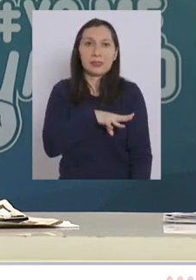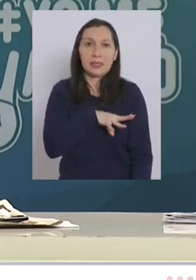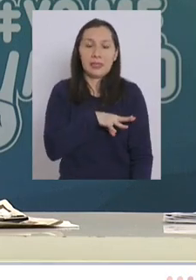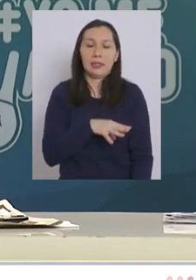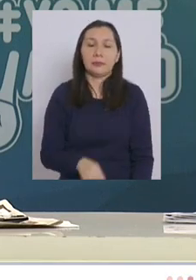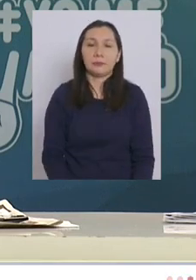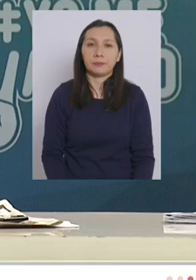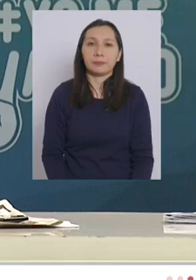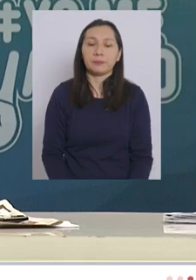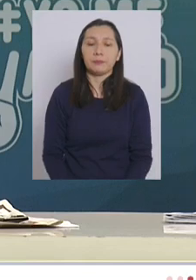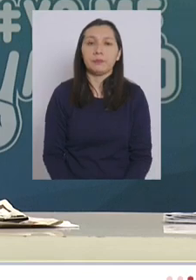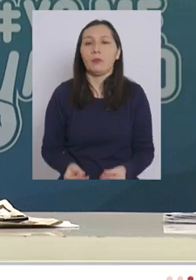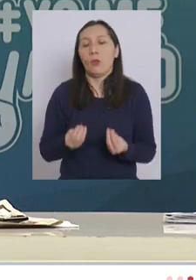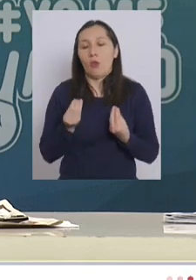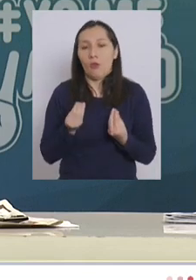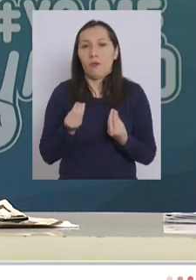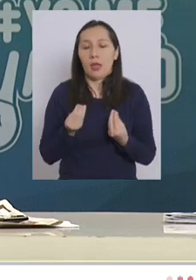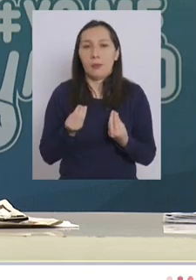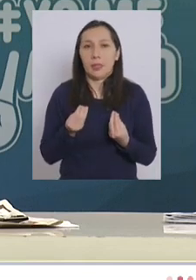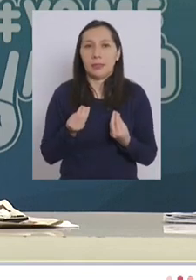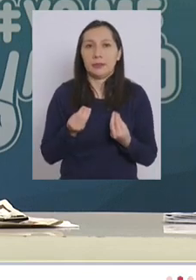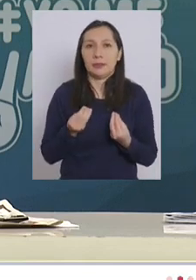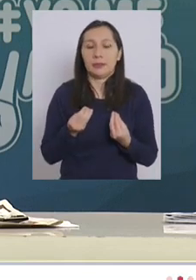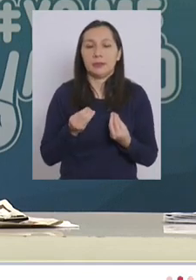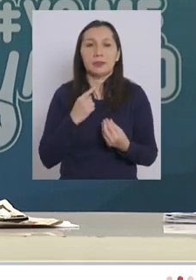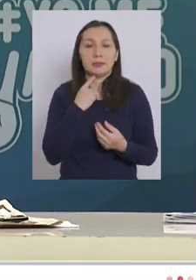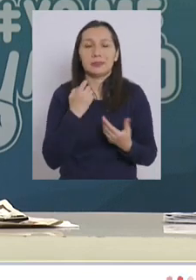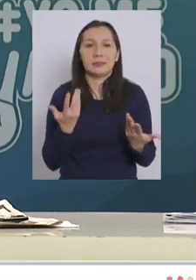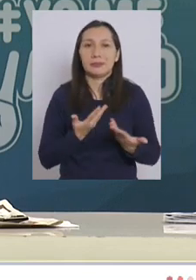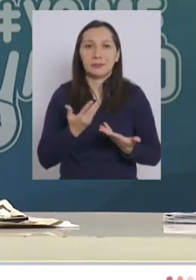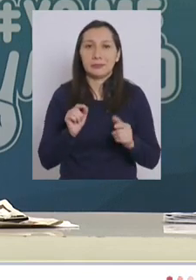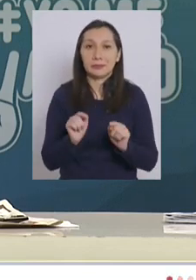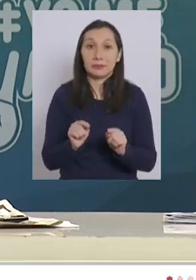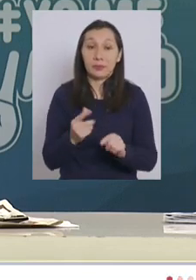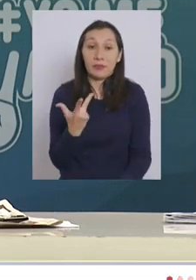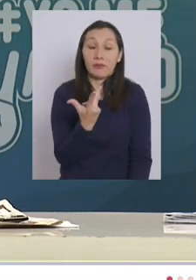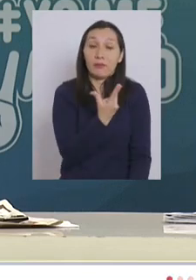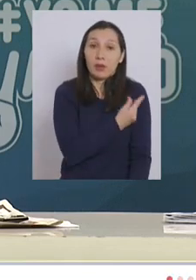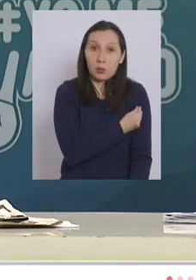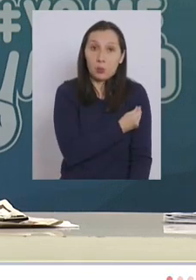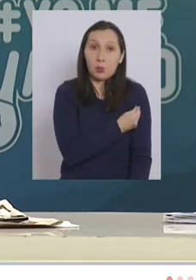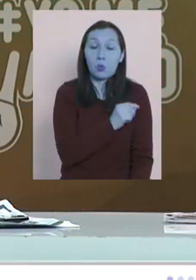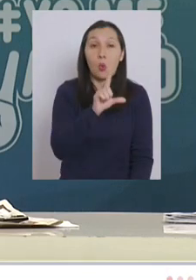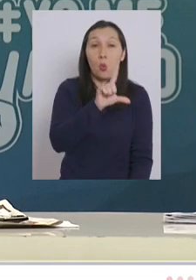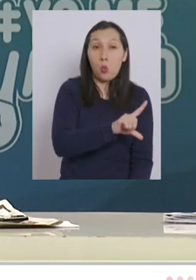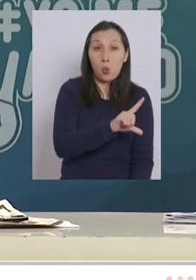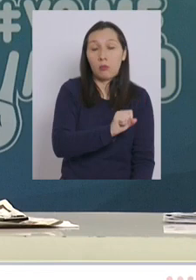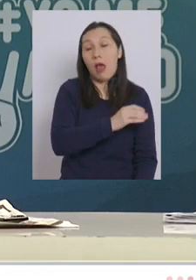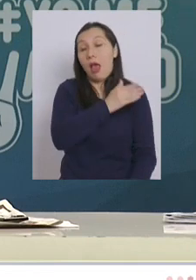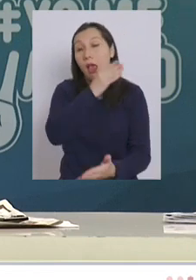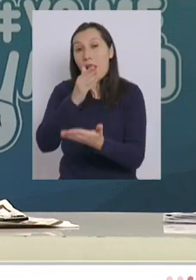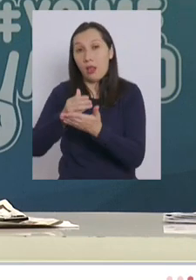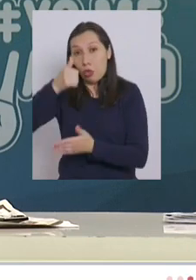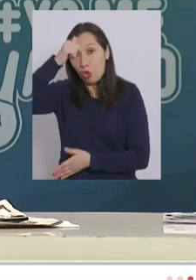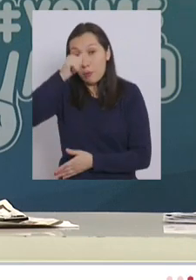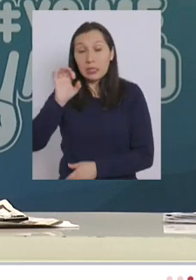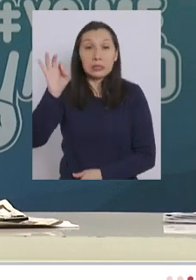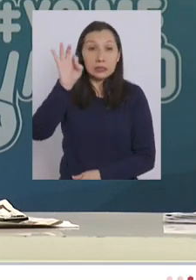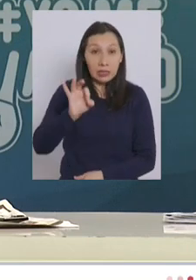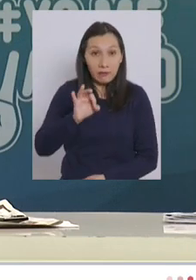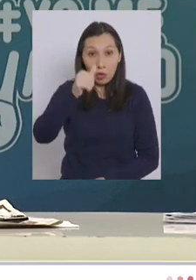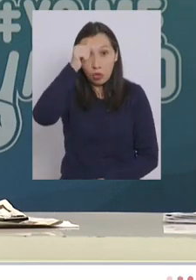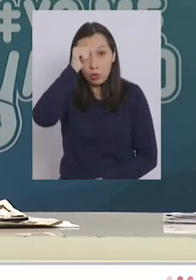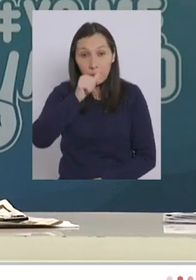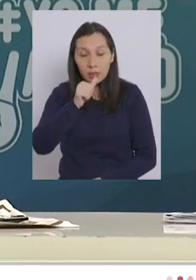y obviamente que para vacunar de lunes a domingo sábado y